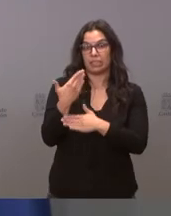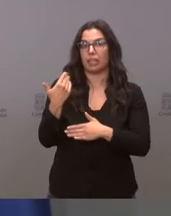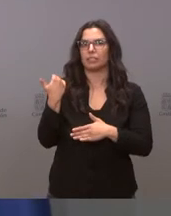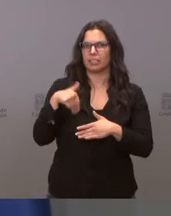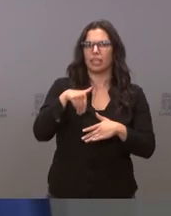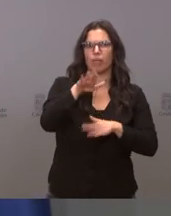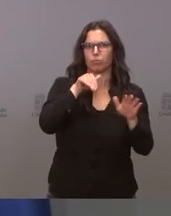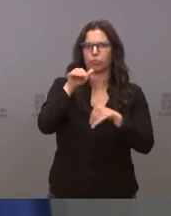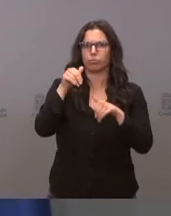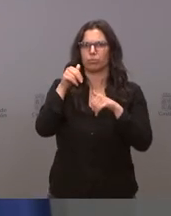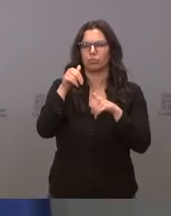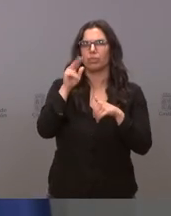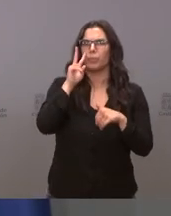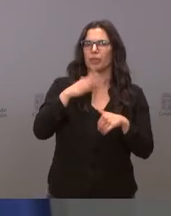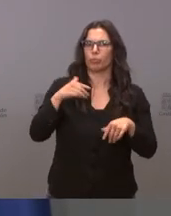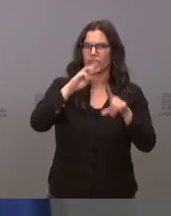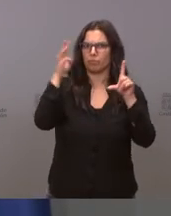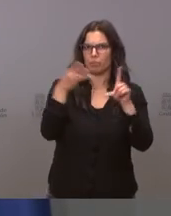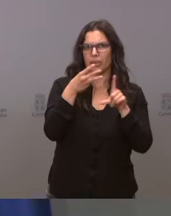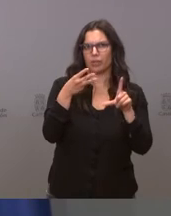llamamiento está colgado de hecho en la página